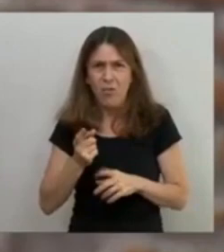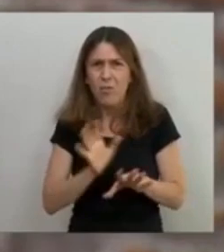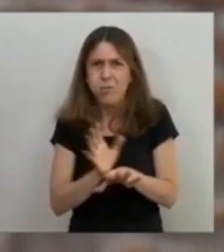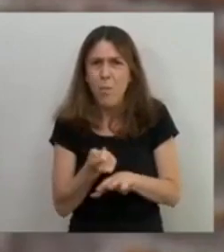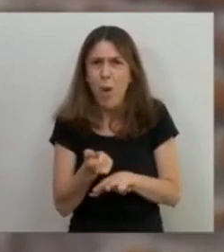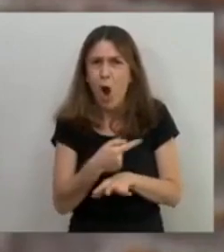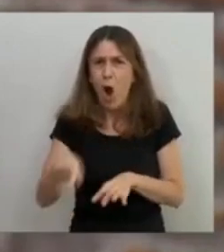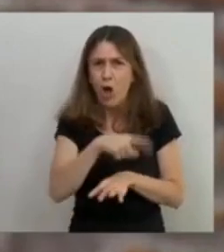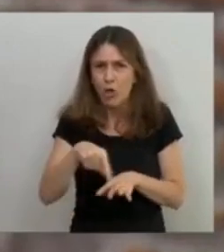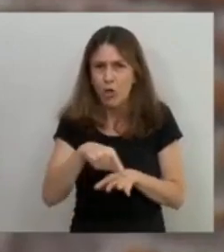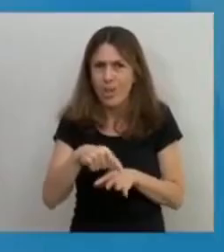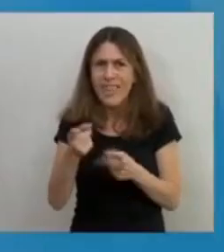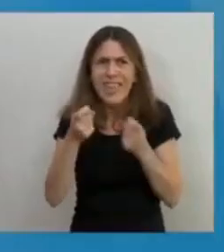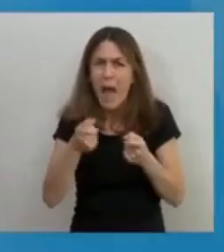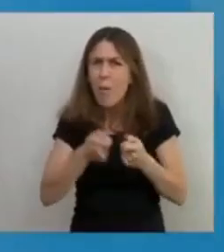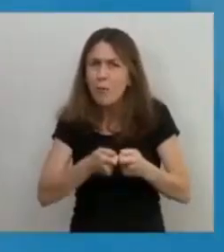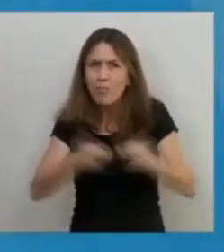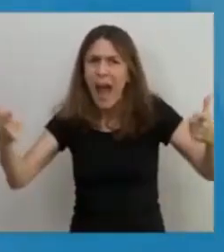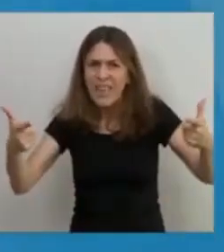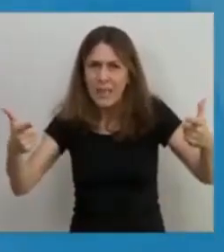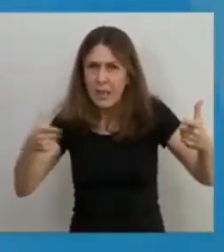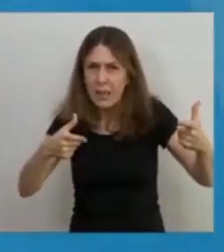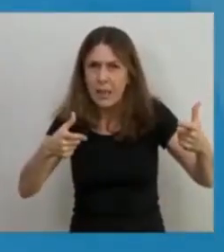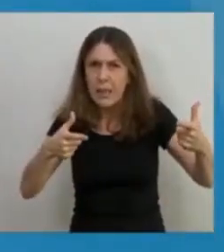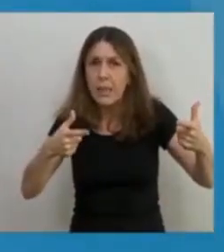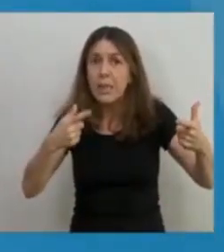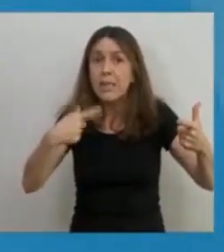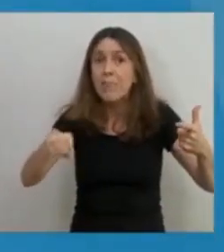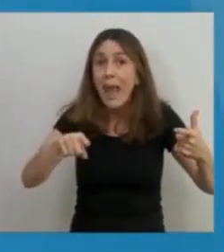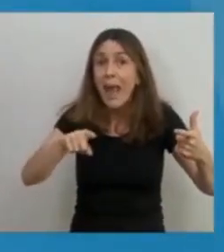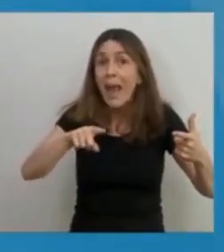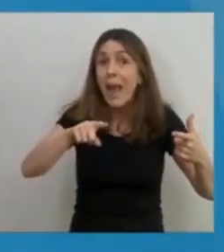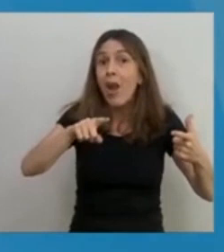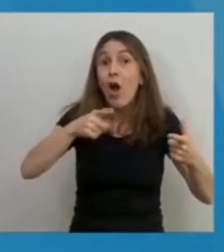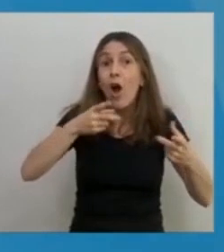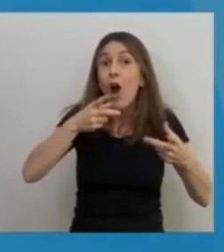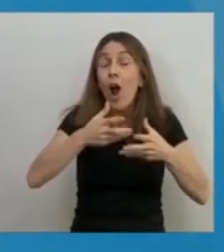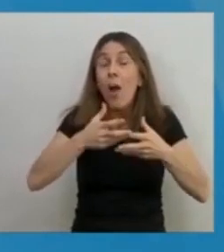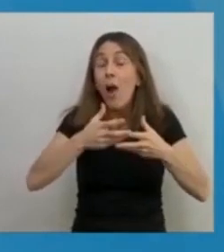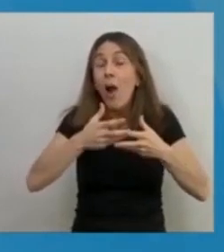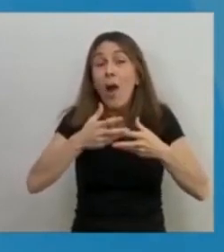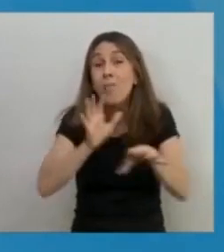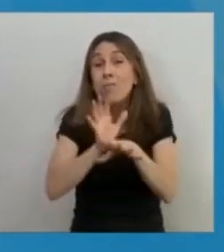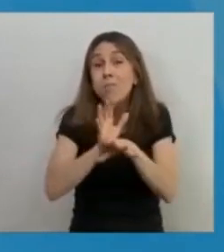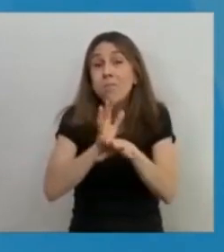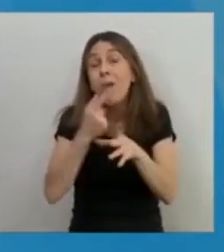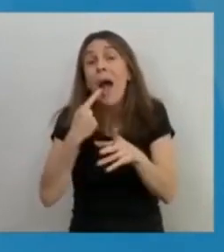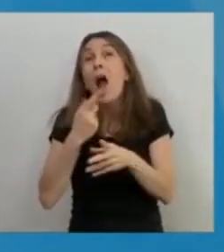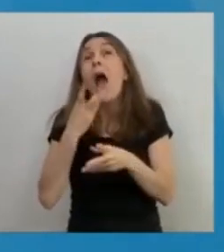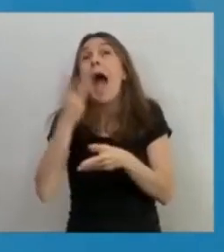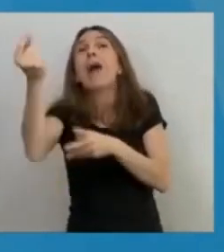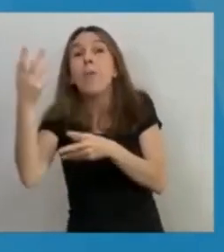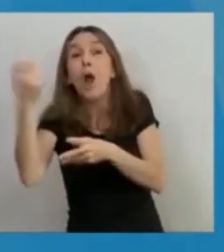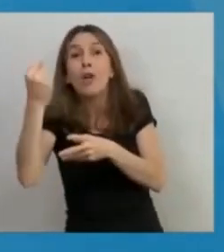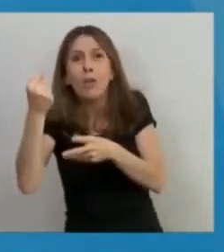Son muchos más de los que se pueden conseguir en el mundo. Y son muchos menos porque los